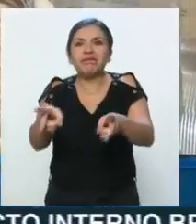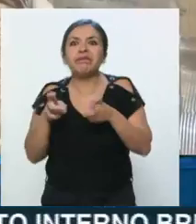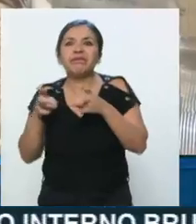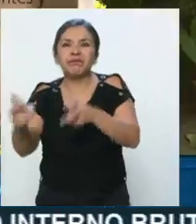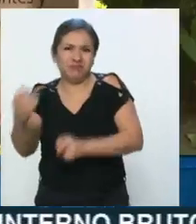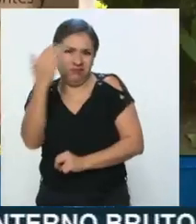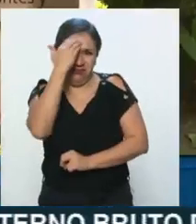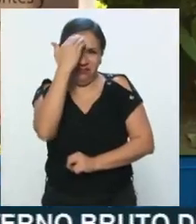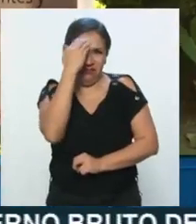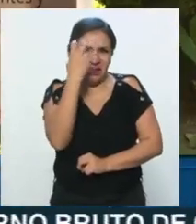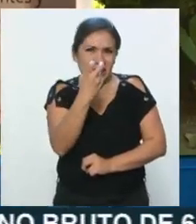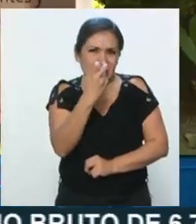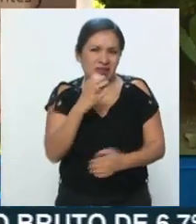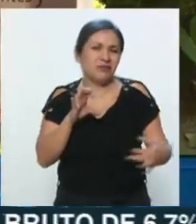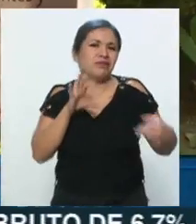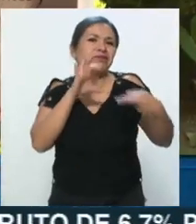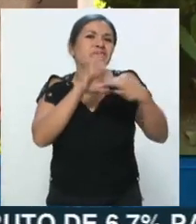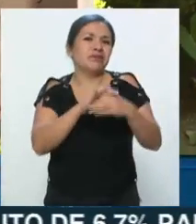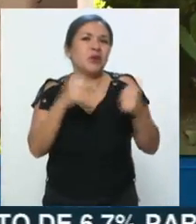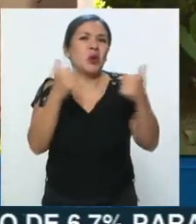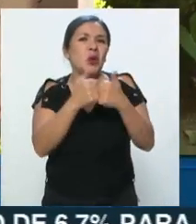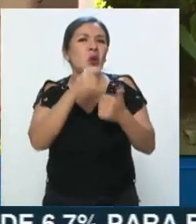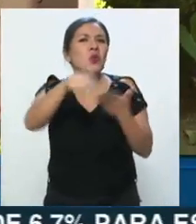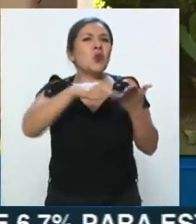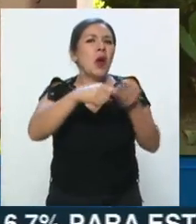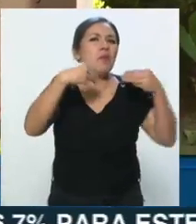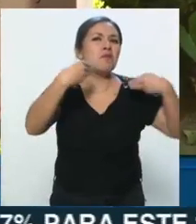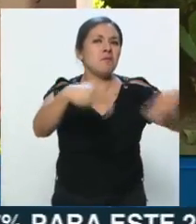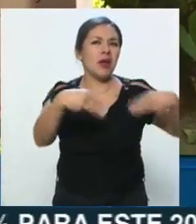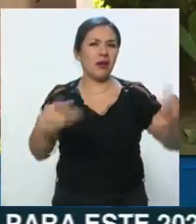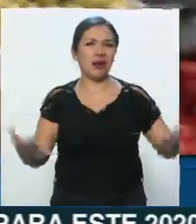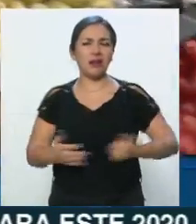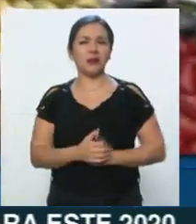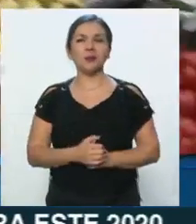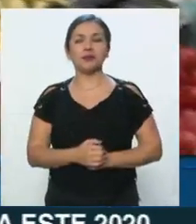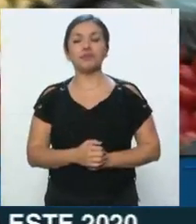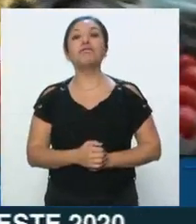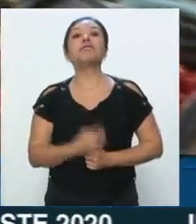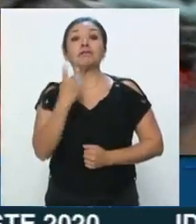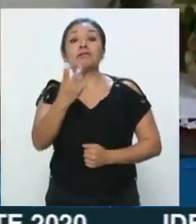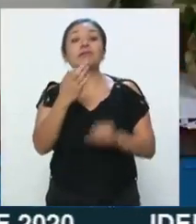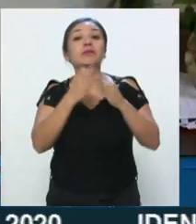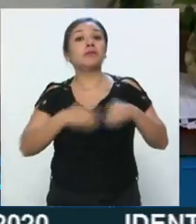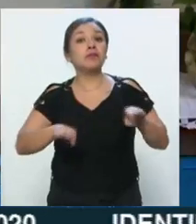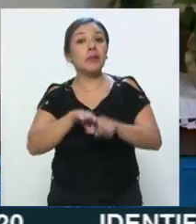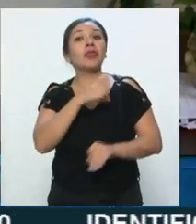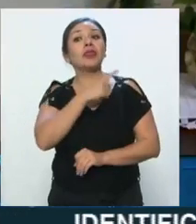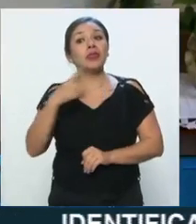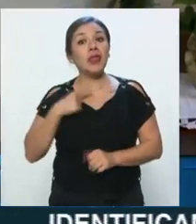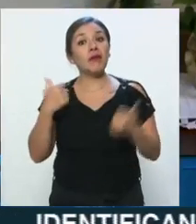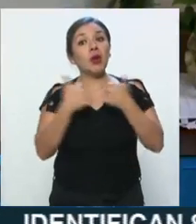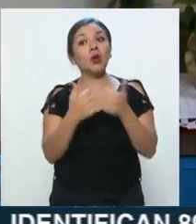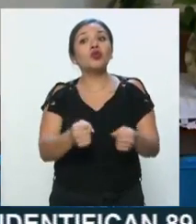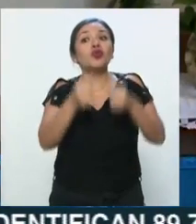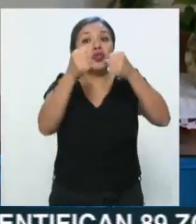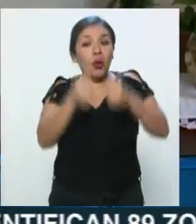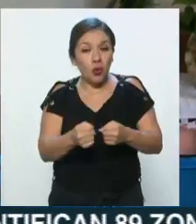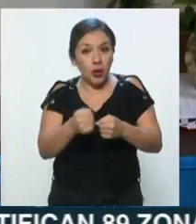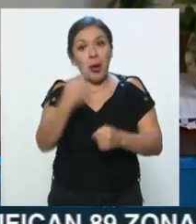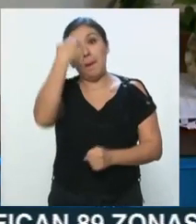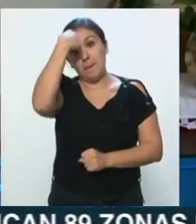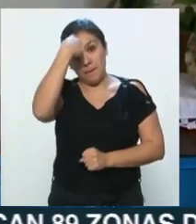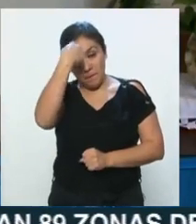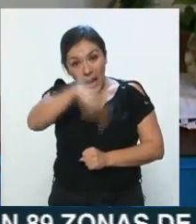vinculados a estos centros de abasto. Es lo importante que la gente lo haga de forma segura, tanto por